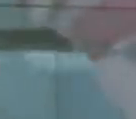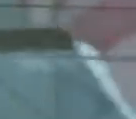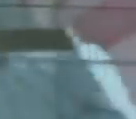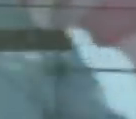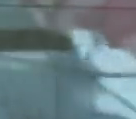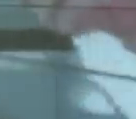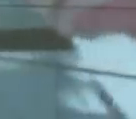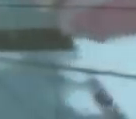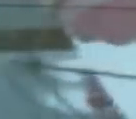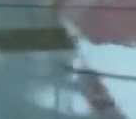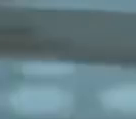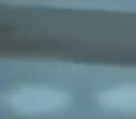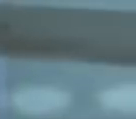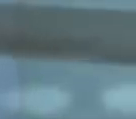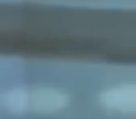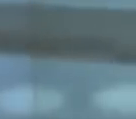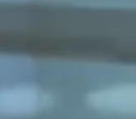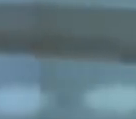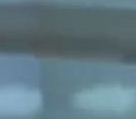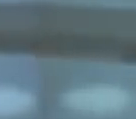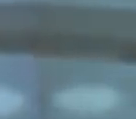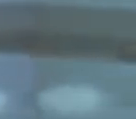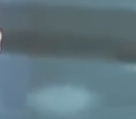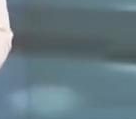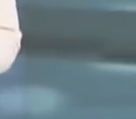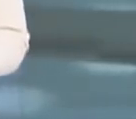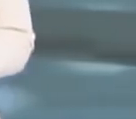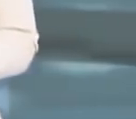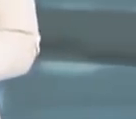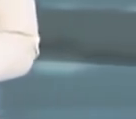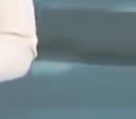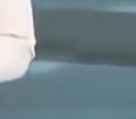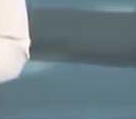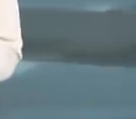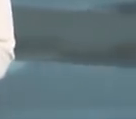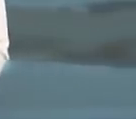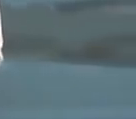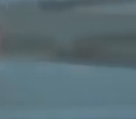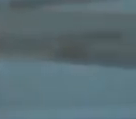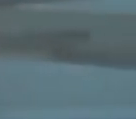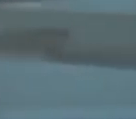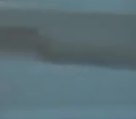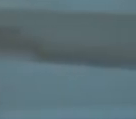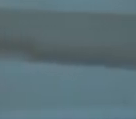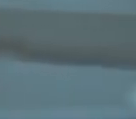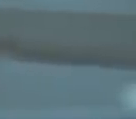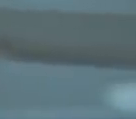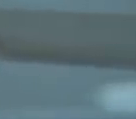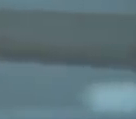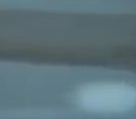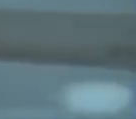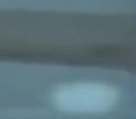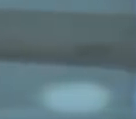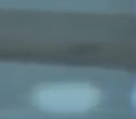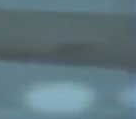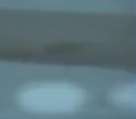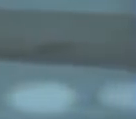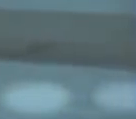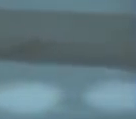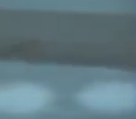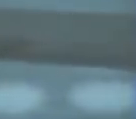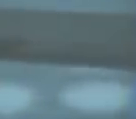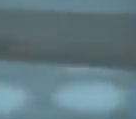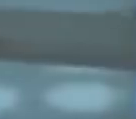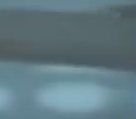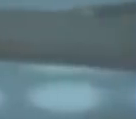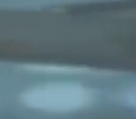Venezuela. Bien, así es, nosotros de inmediato ya tenemos en este hilo telefónico a William Castillo. Buenas tardes, bienvenidos a